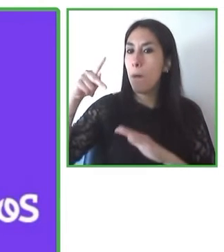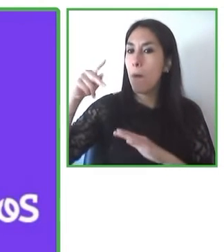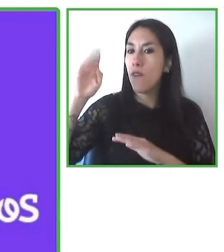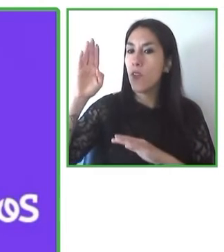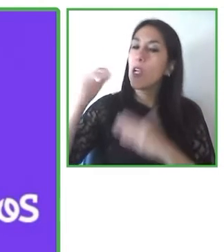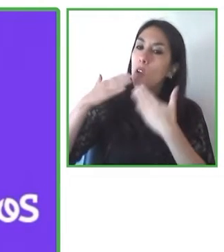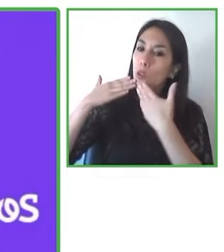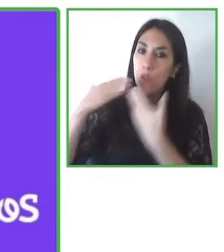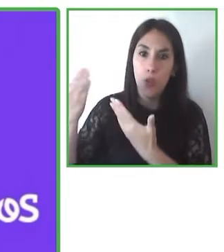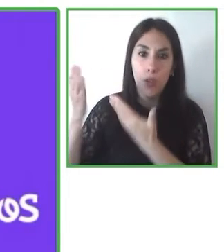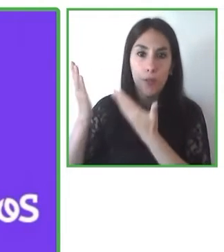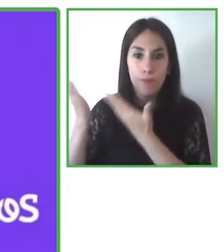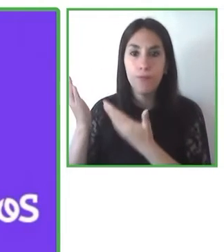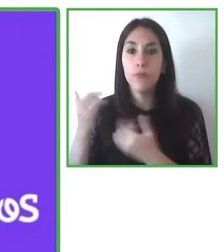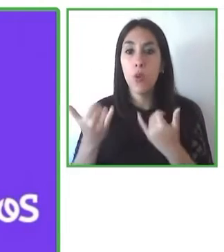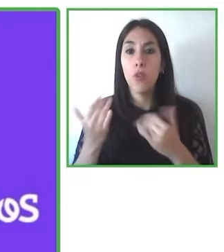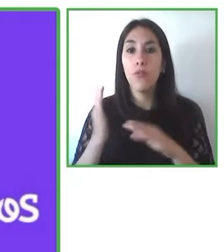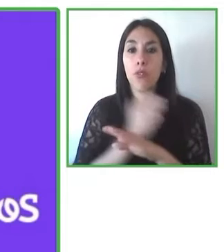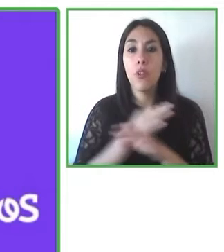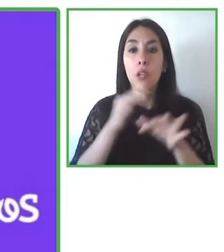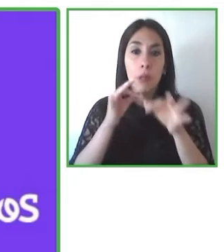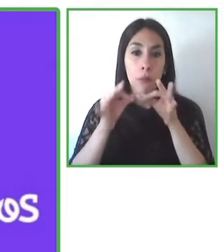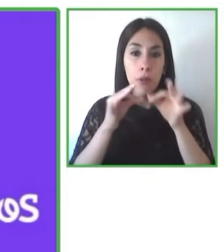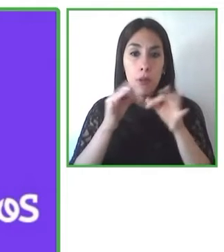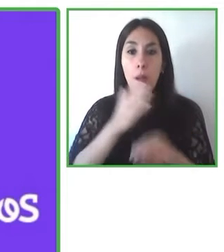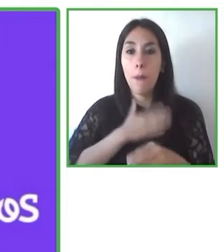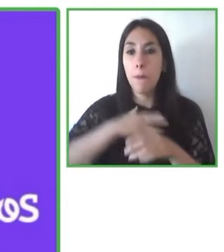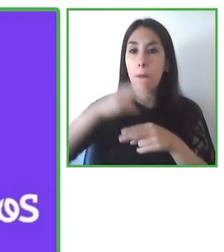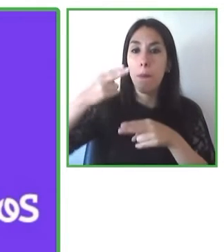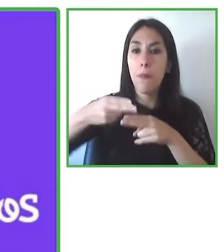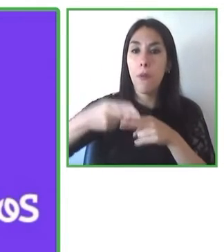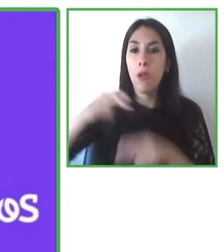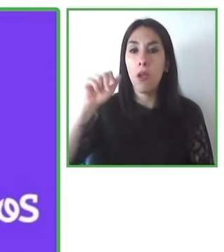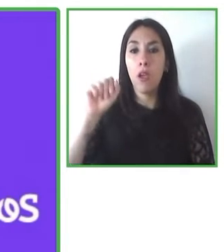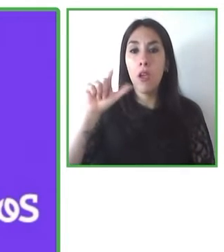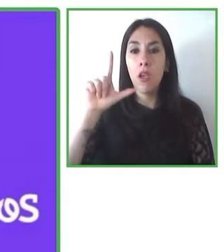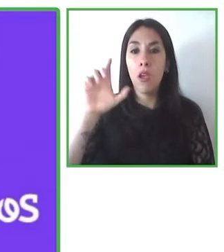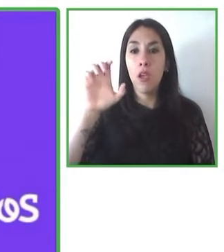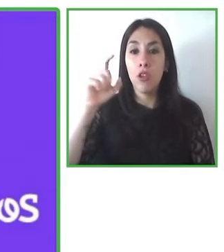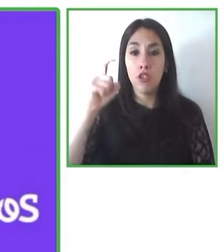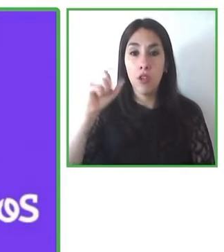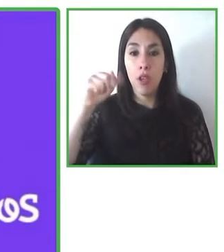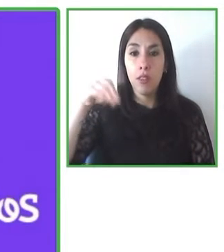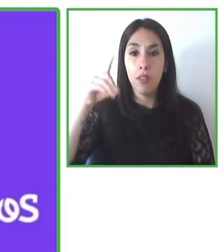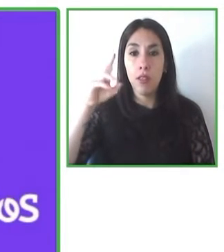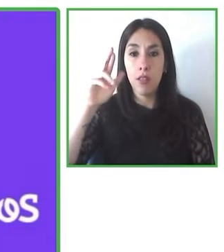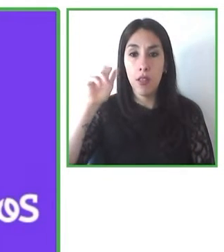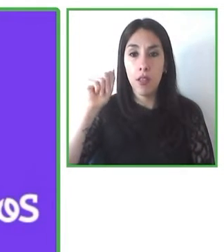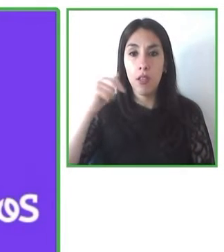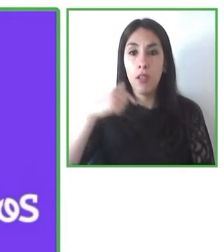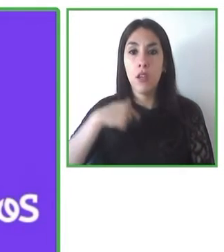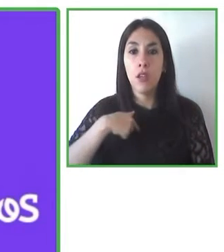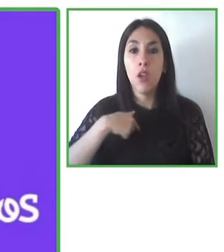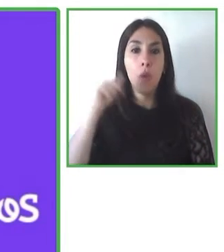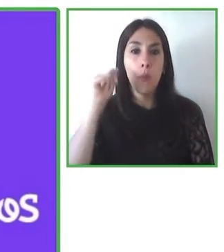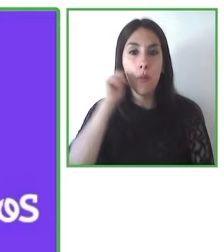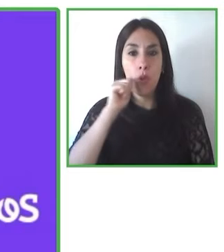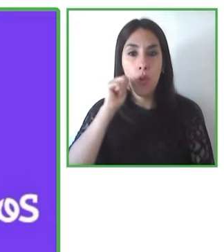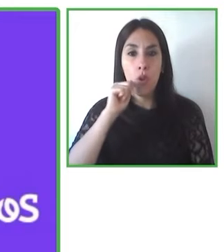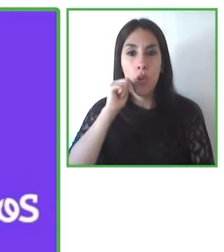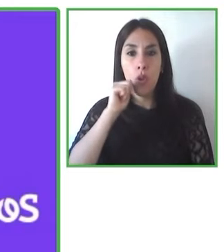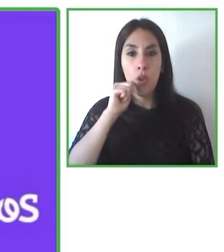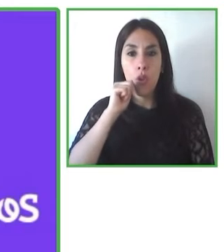Alexandra Nothnagel, soy una mujer blanca. En sus 30 años he